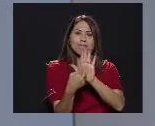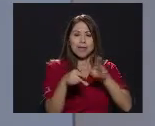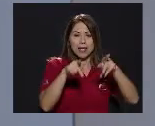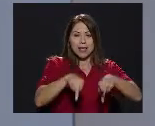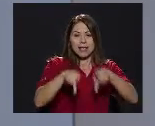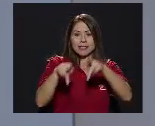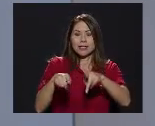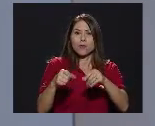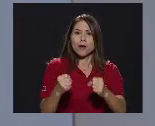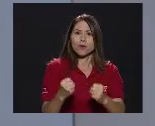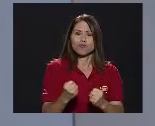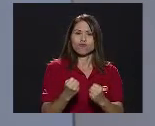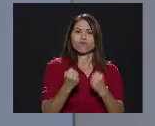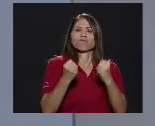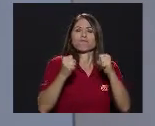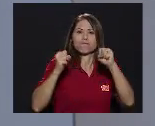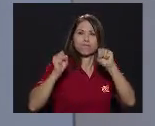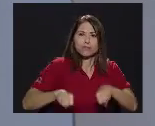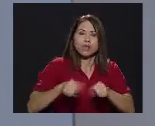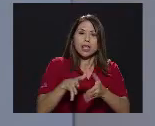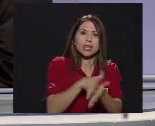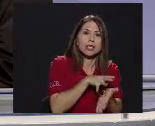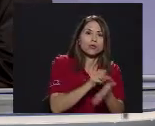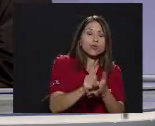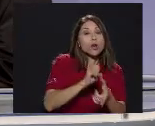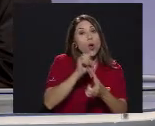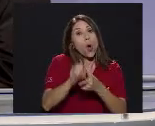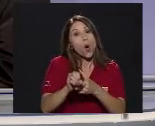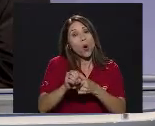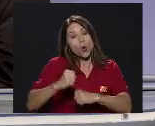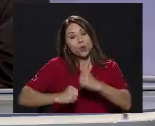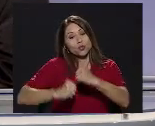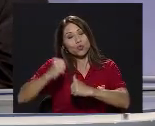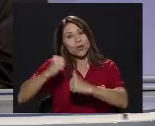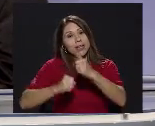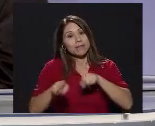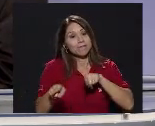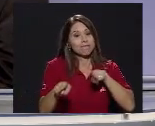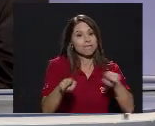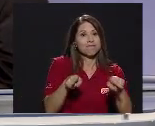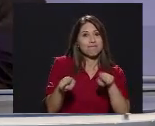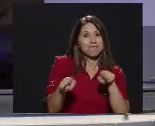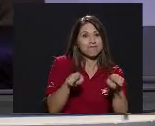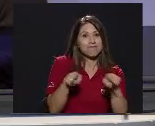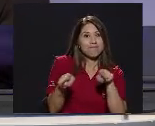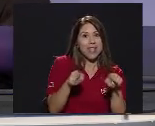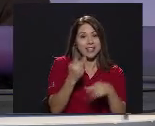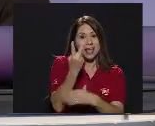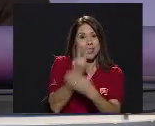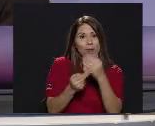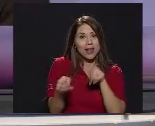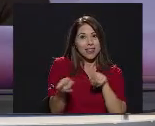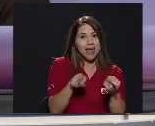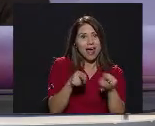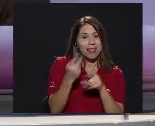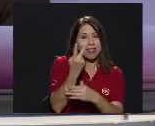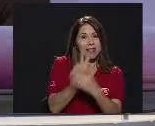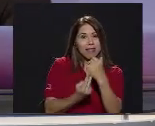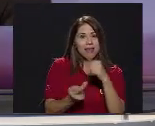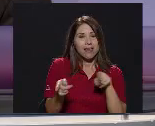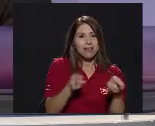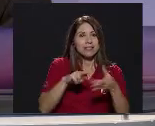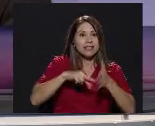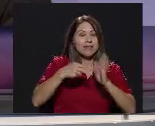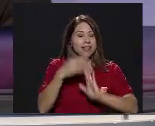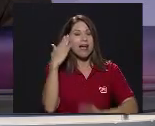De destruir O de construir Y esa dualidad Pienso que es Estar